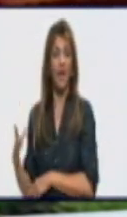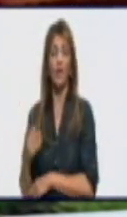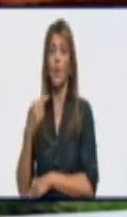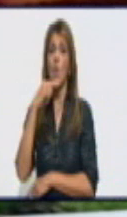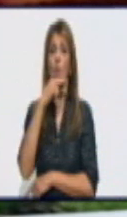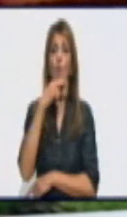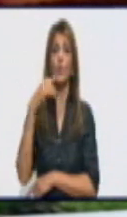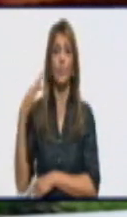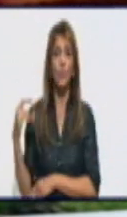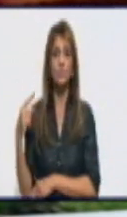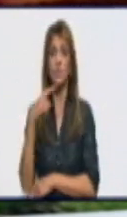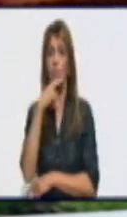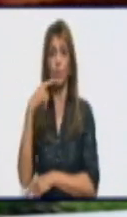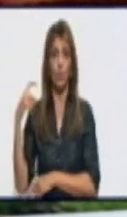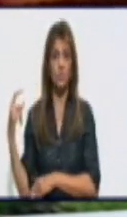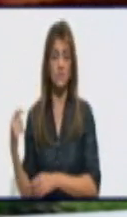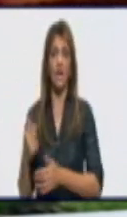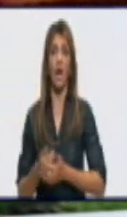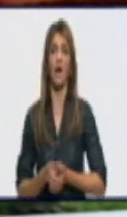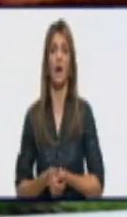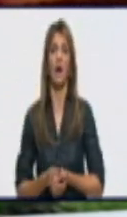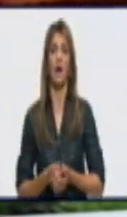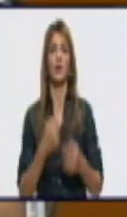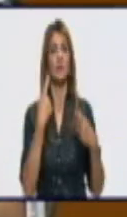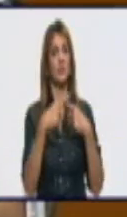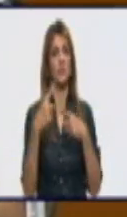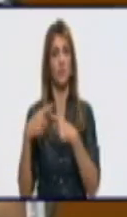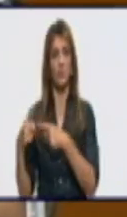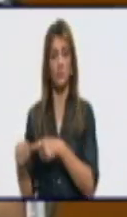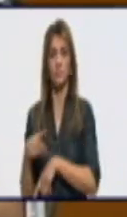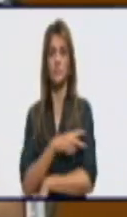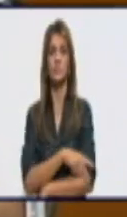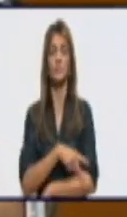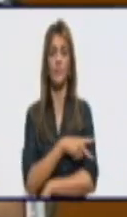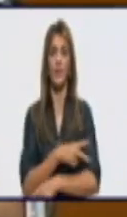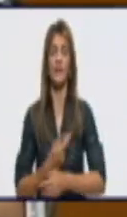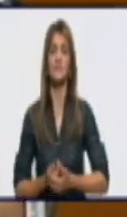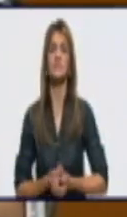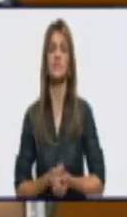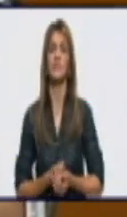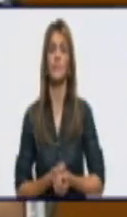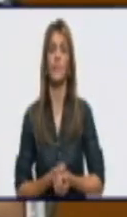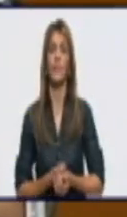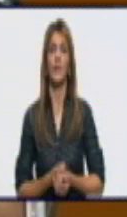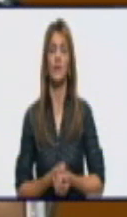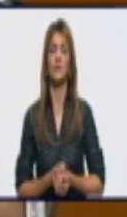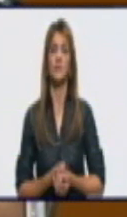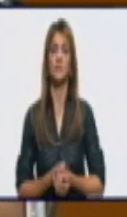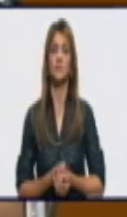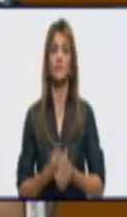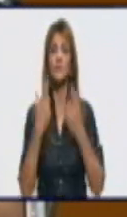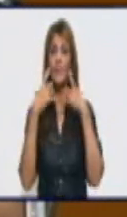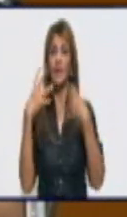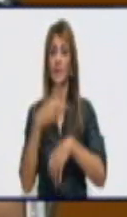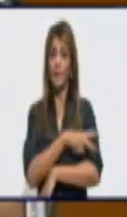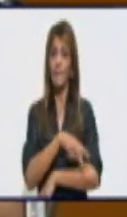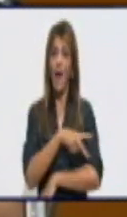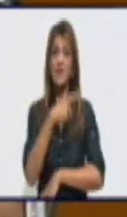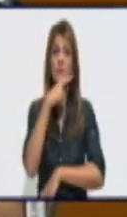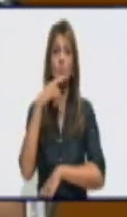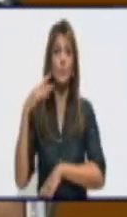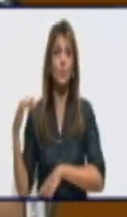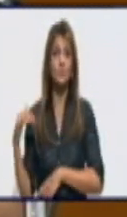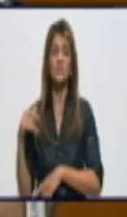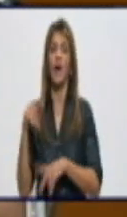Y Granma no escapa también a tener viajeros internacionales. Así es, sobre todo los procedentes de Rusia, que ha